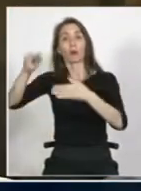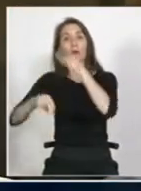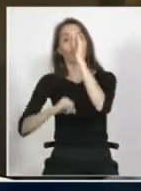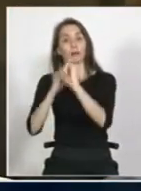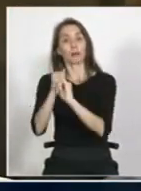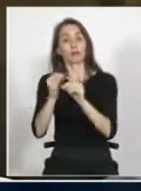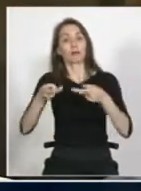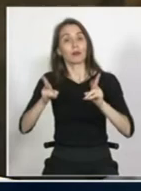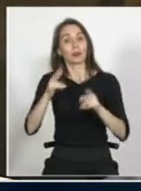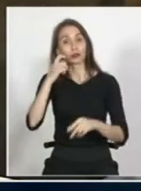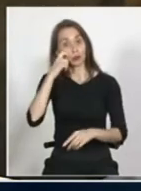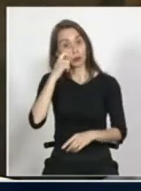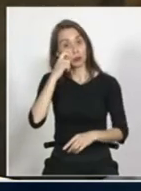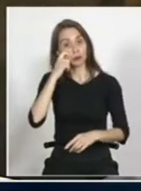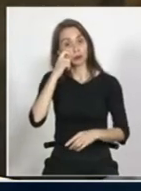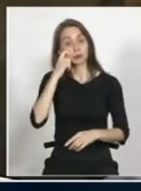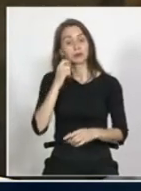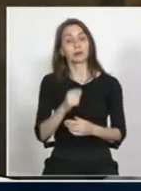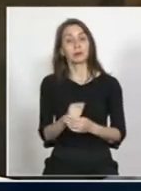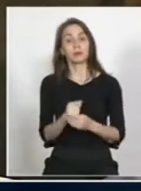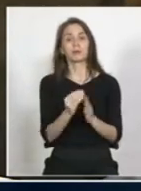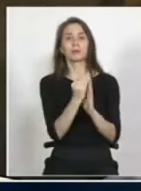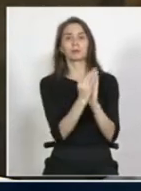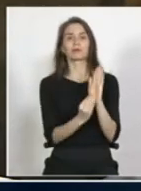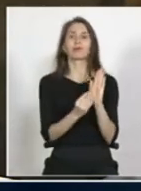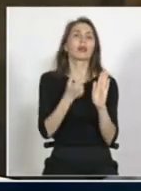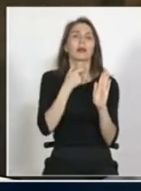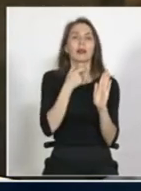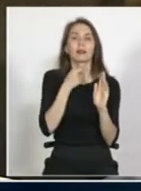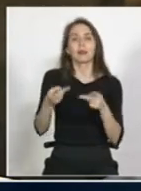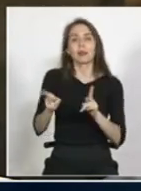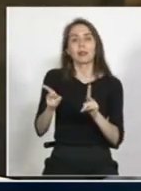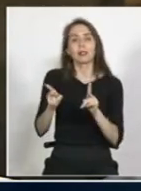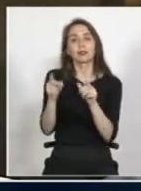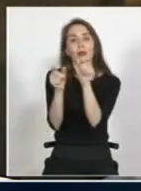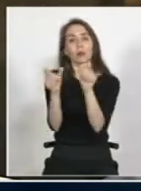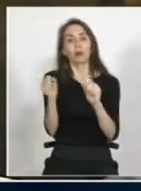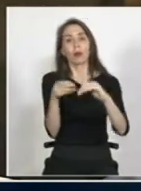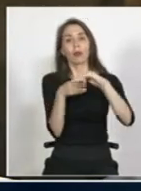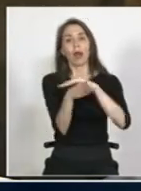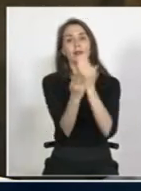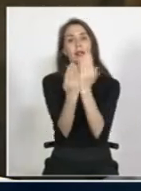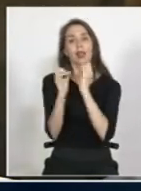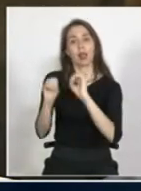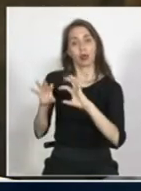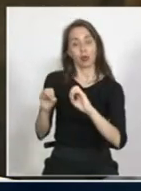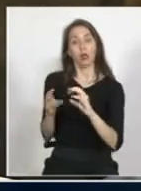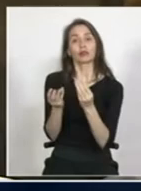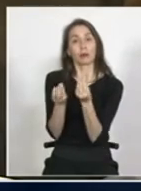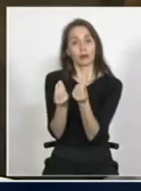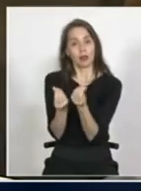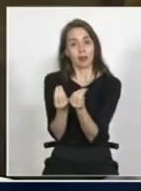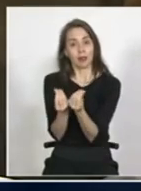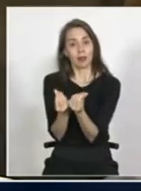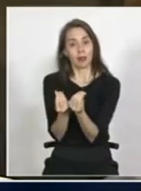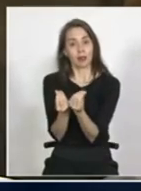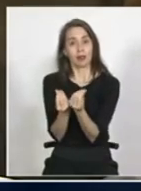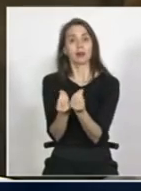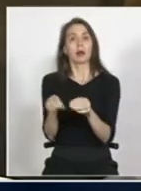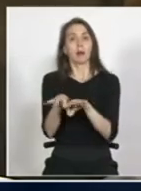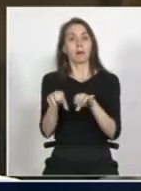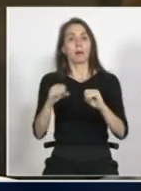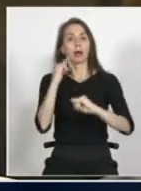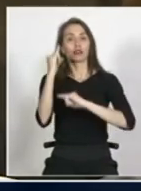humanos que garantizan el derecho al acceso a la educación y a una educación de calidad, el Pacto